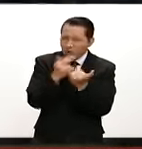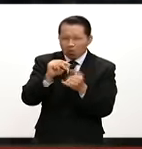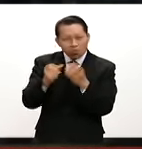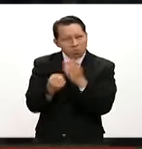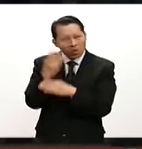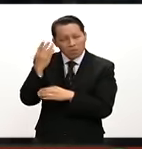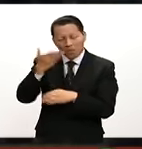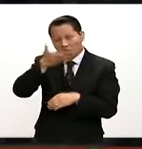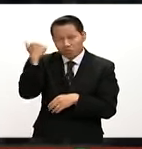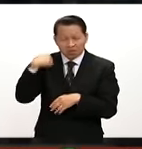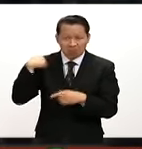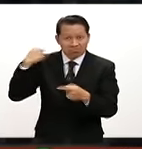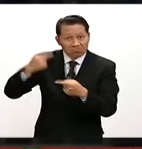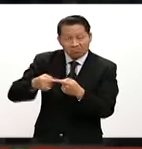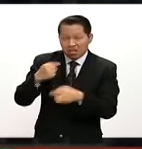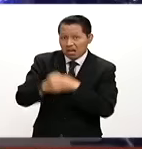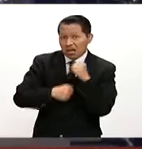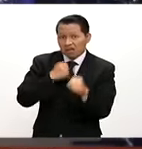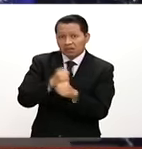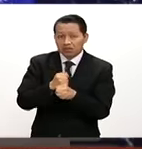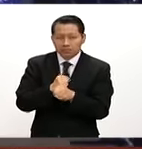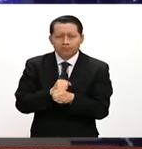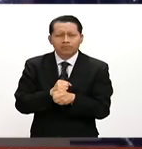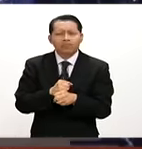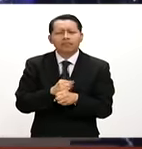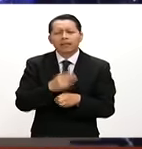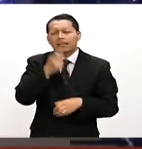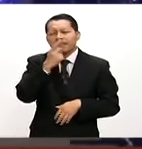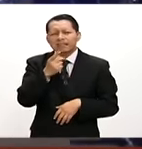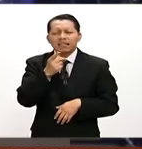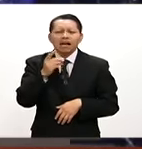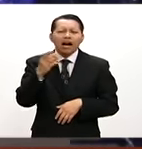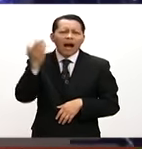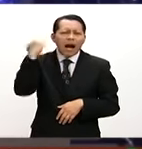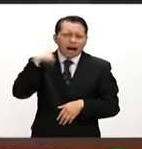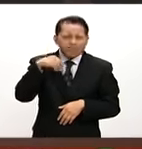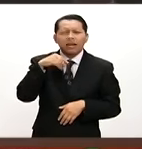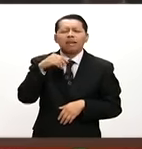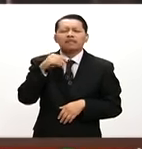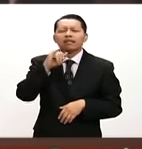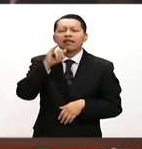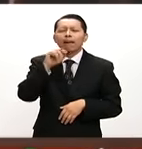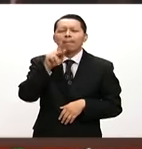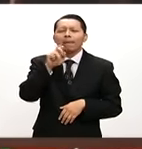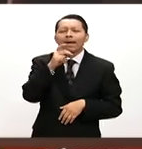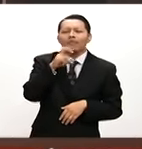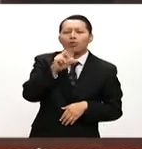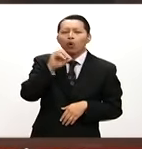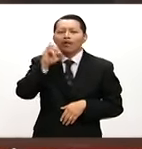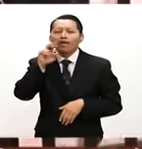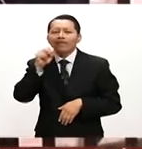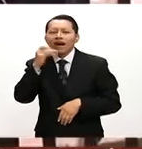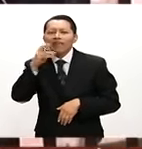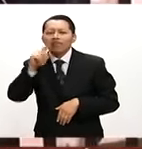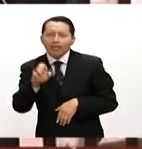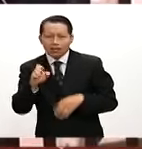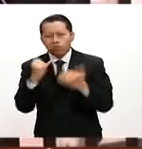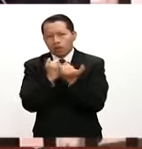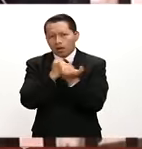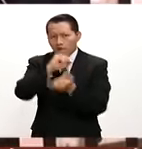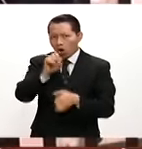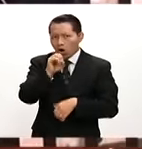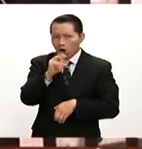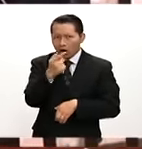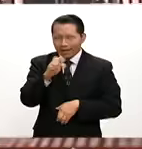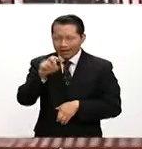los, bueno, no sé si en los últimos años, yo creo que en Con Pedro Infante se registró la mayor cantidad de personas registradas, con Pedro Infante y con Jorge Negrete,